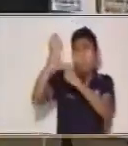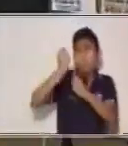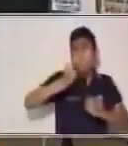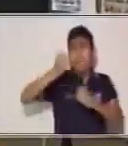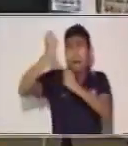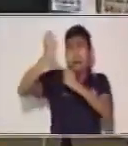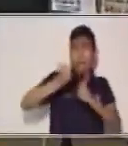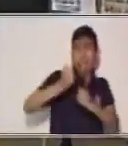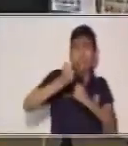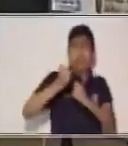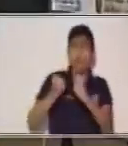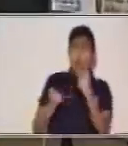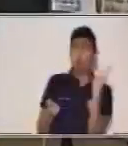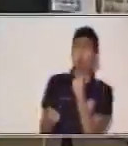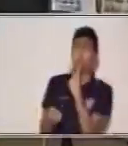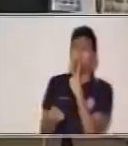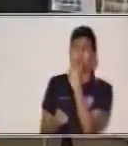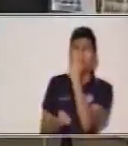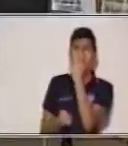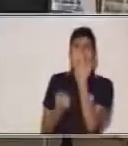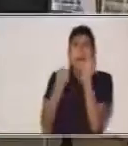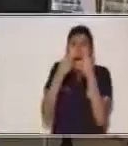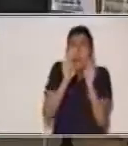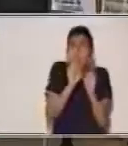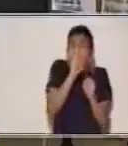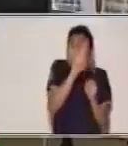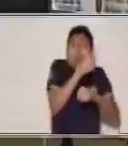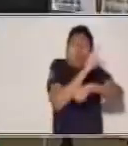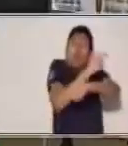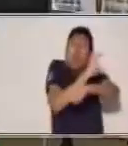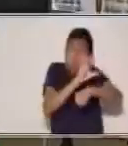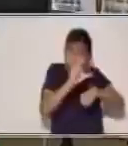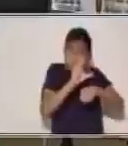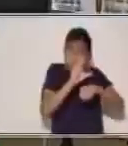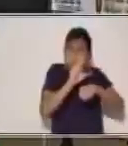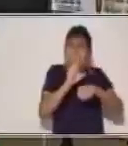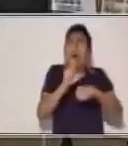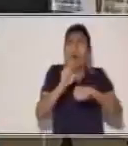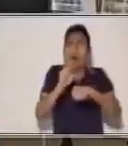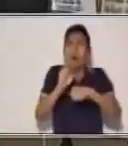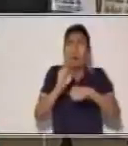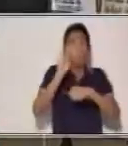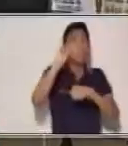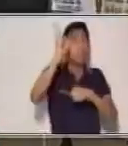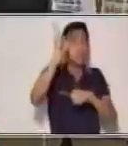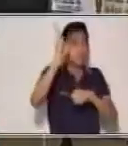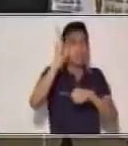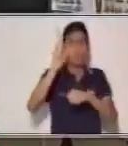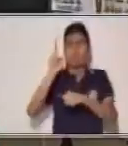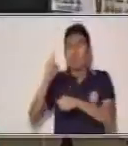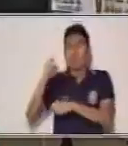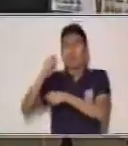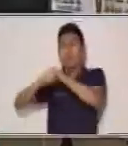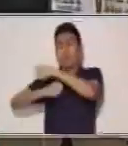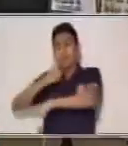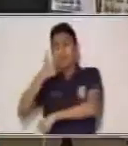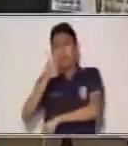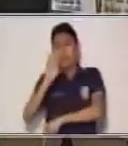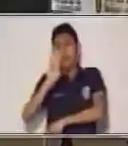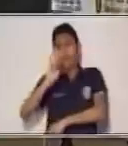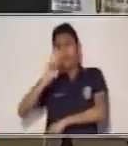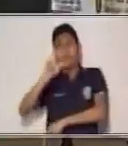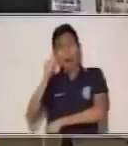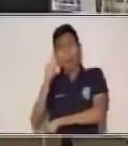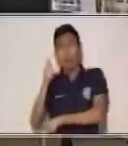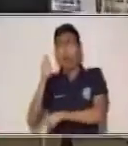está difícil. No, ya has aprendido las diferencias y las características de cada uno, entonces sé que lo harás